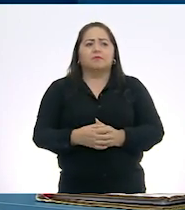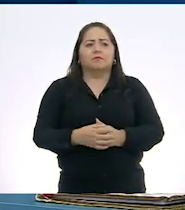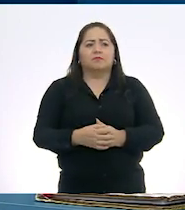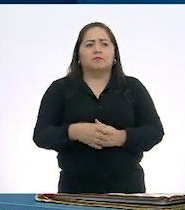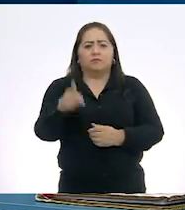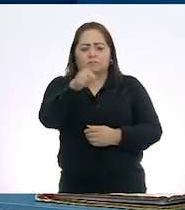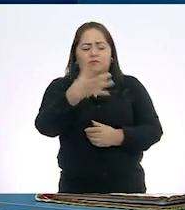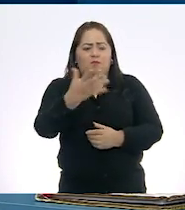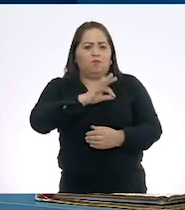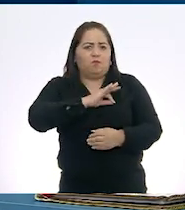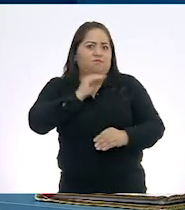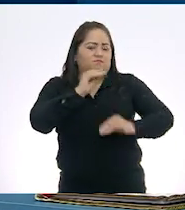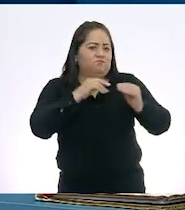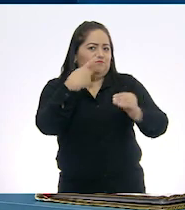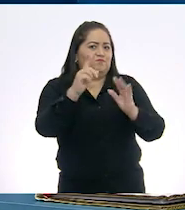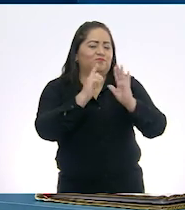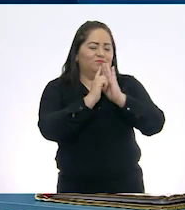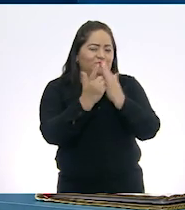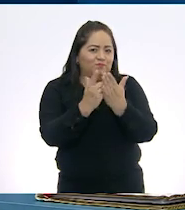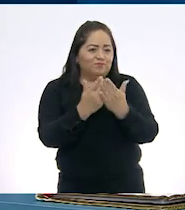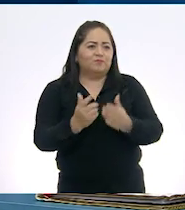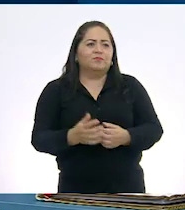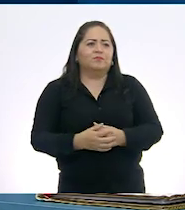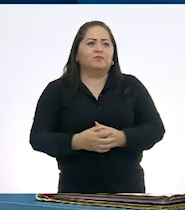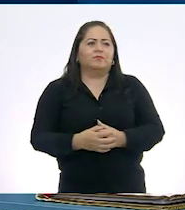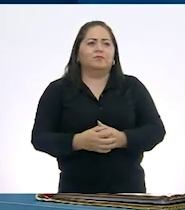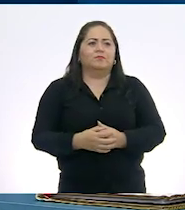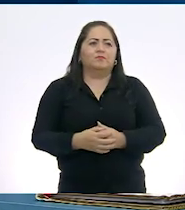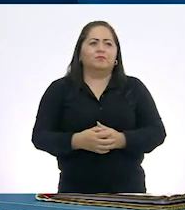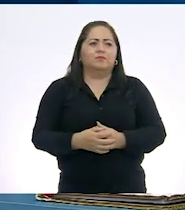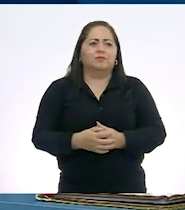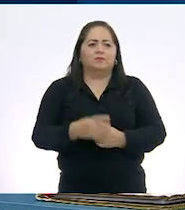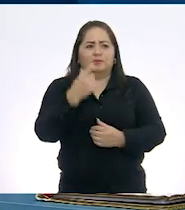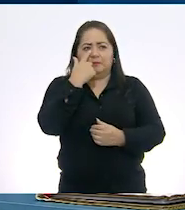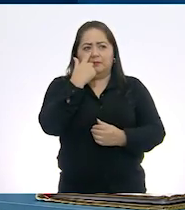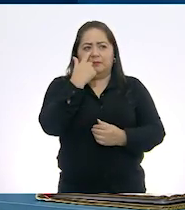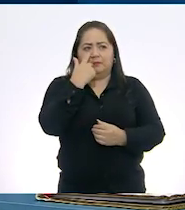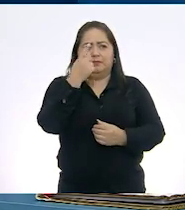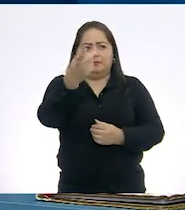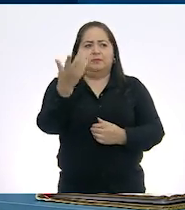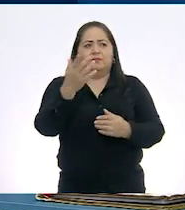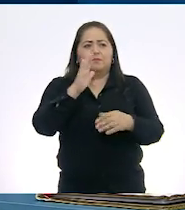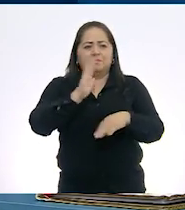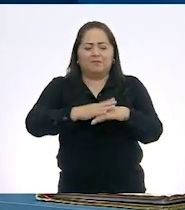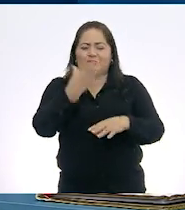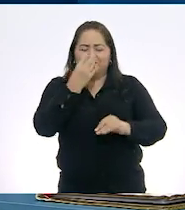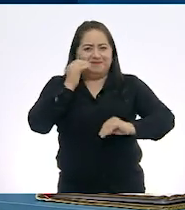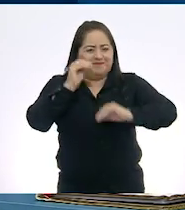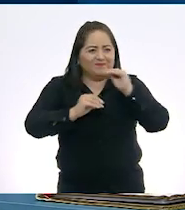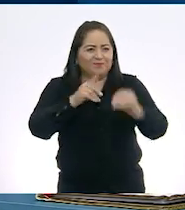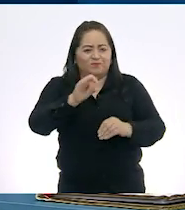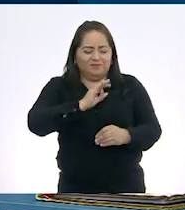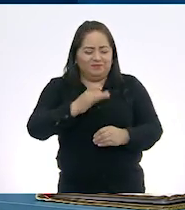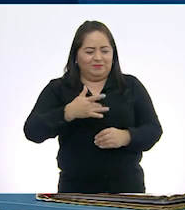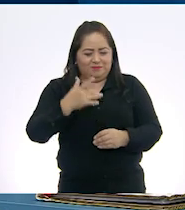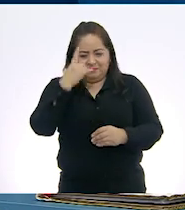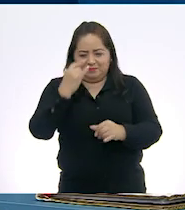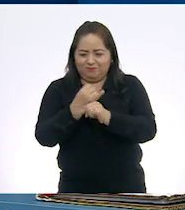te invito a elaborar tu libro y haz lo posible para que te quede lo mejor posible al digitalizarlo.